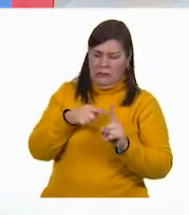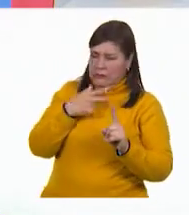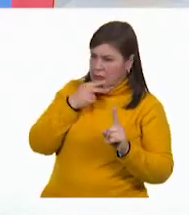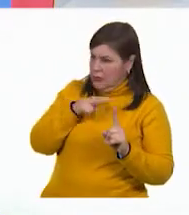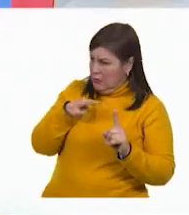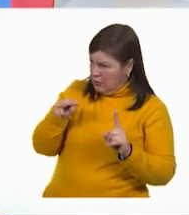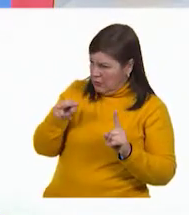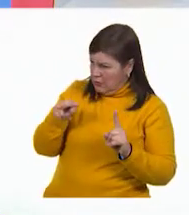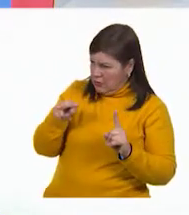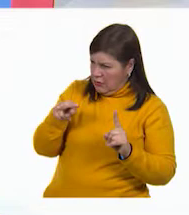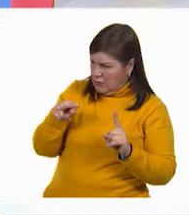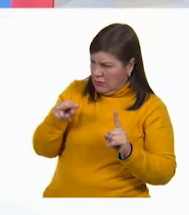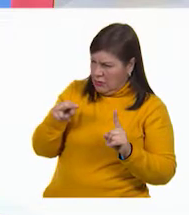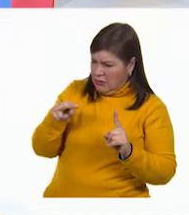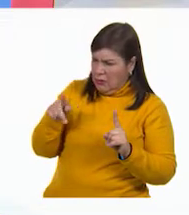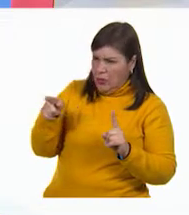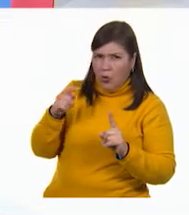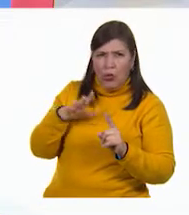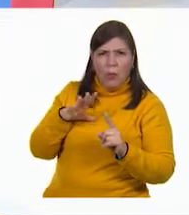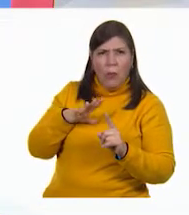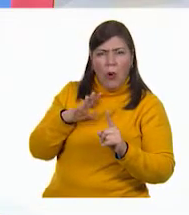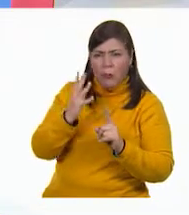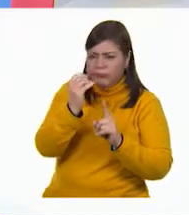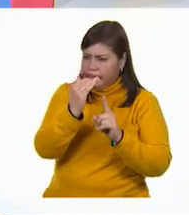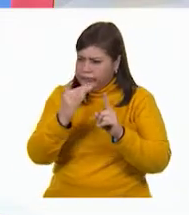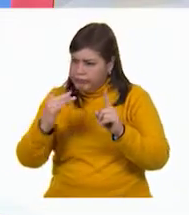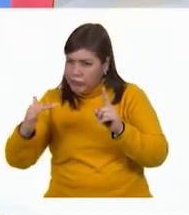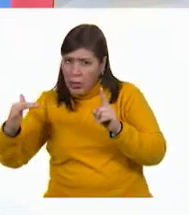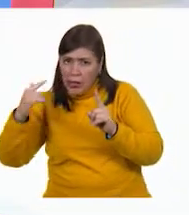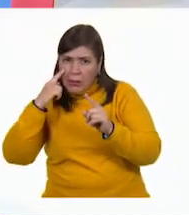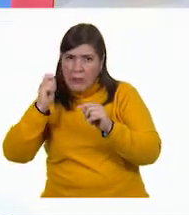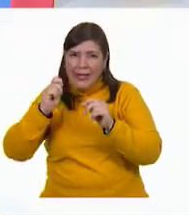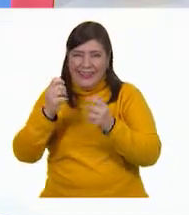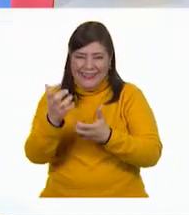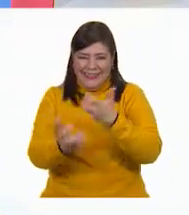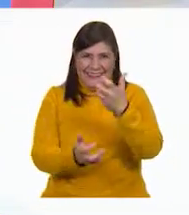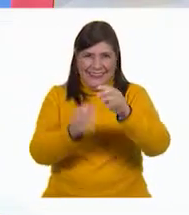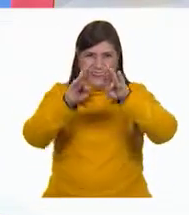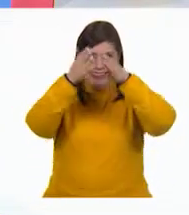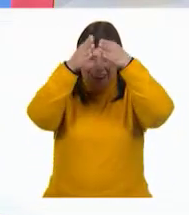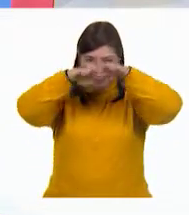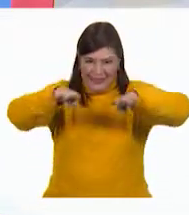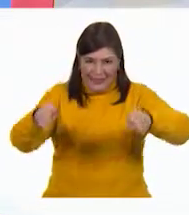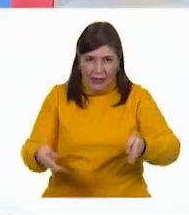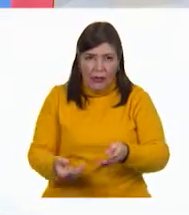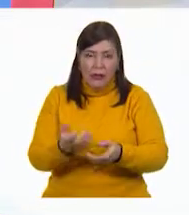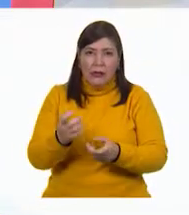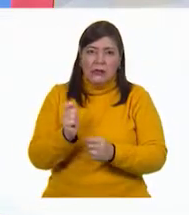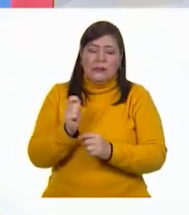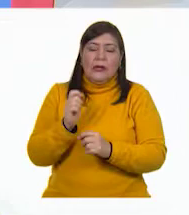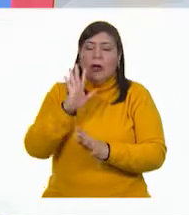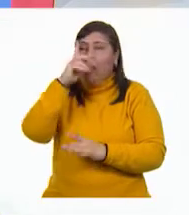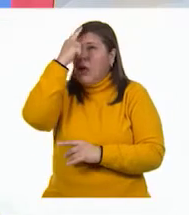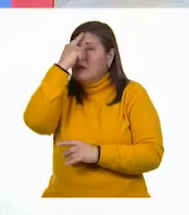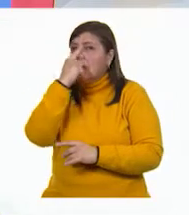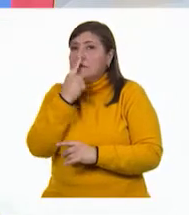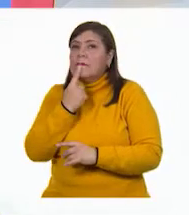arrinconada sobre la chimenea, como una hermosa estatua de hielo.